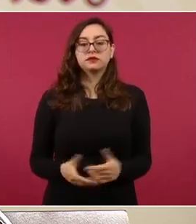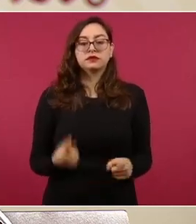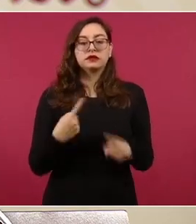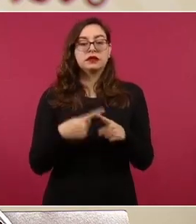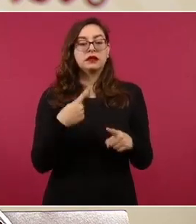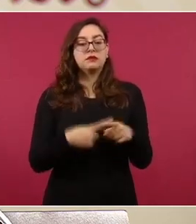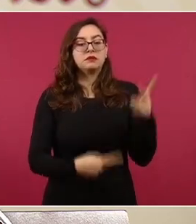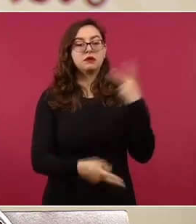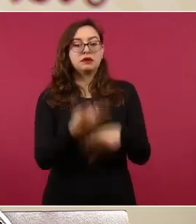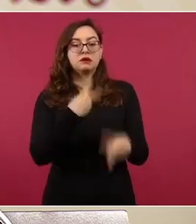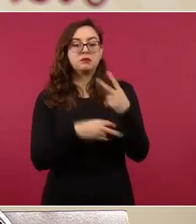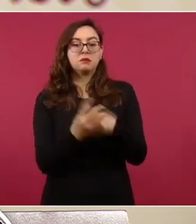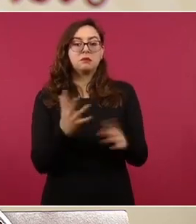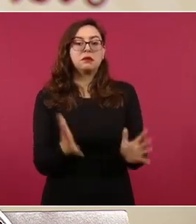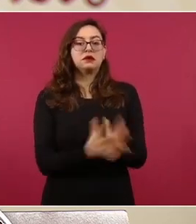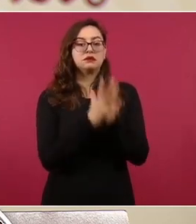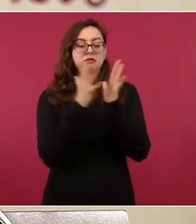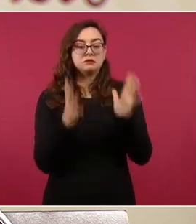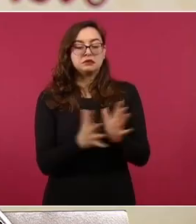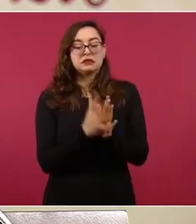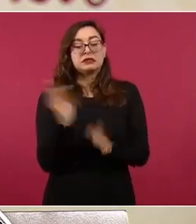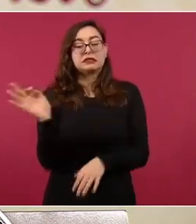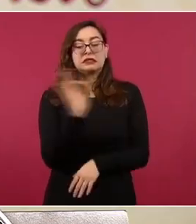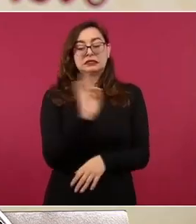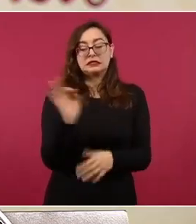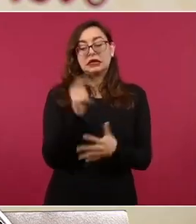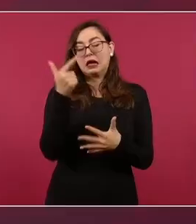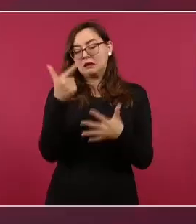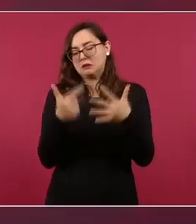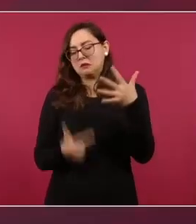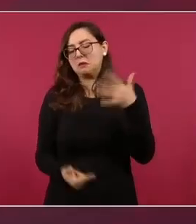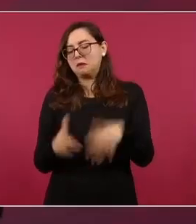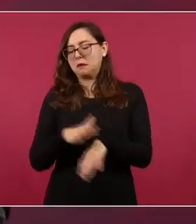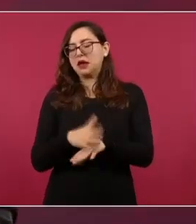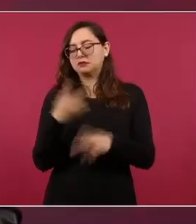tenemos confirmada la participación de Christia Freeland,